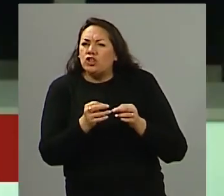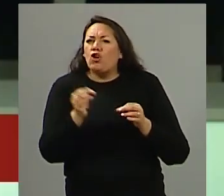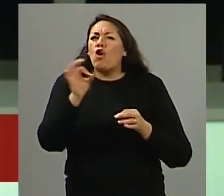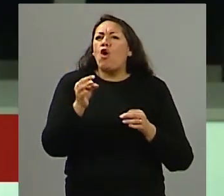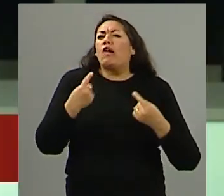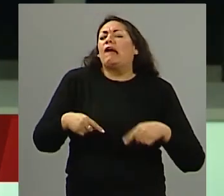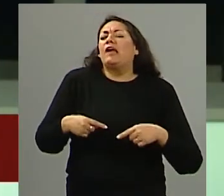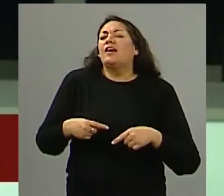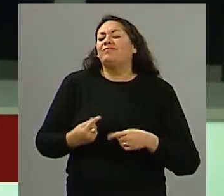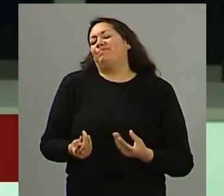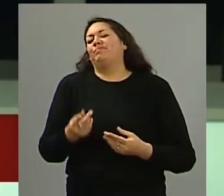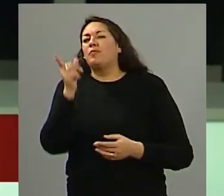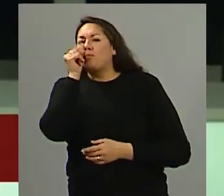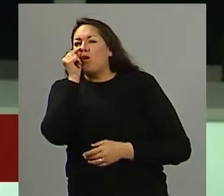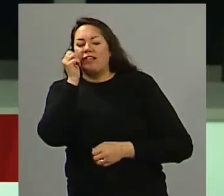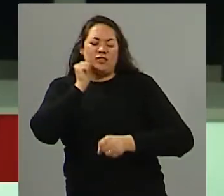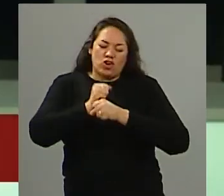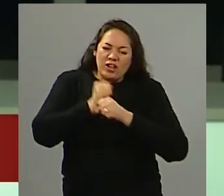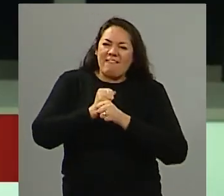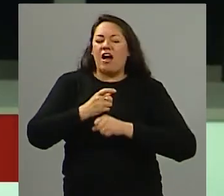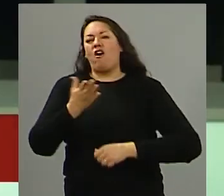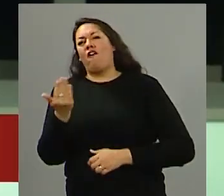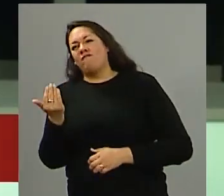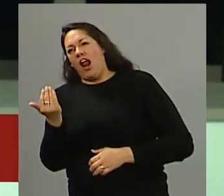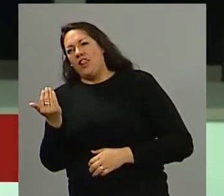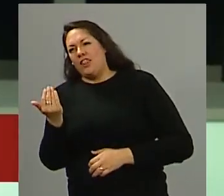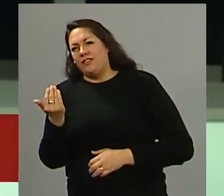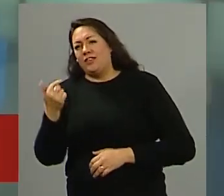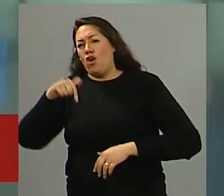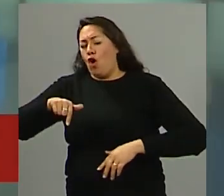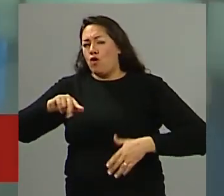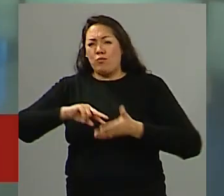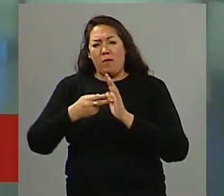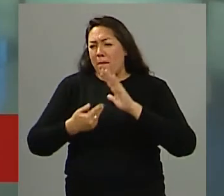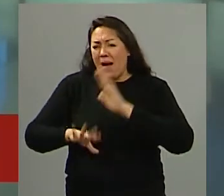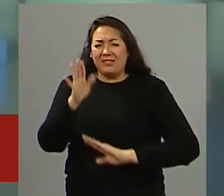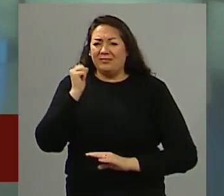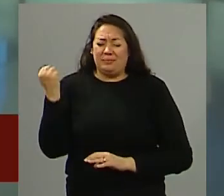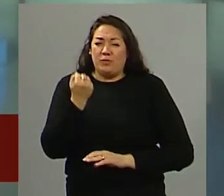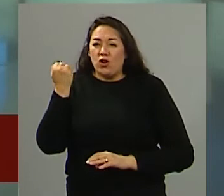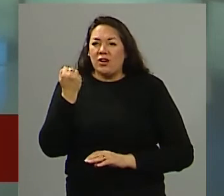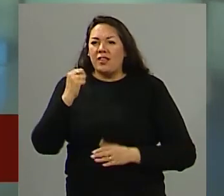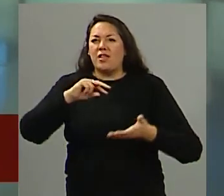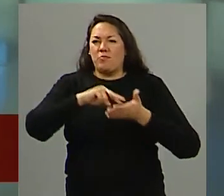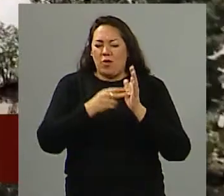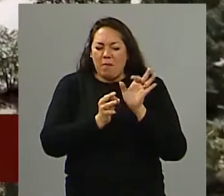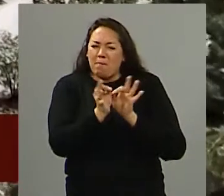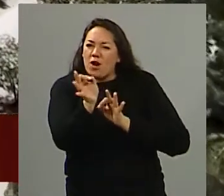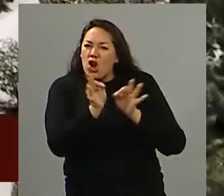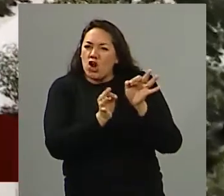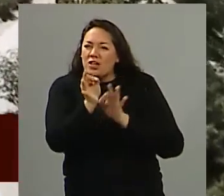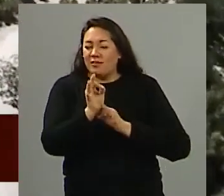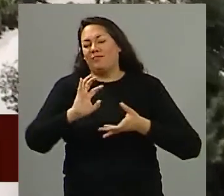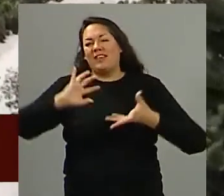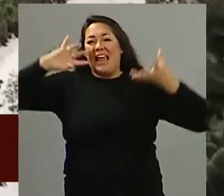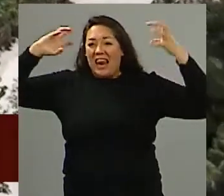voluntad política trabajo y voluntad política yo creo que lo que hoy afecta fundamentalmente a todos los problemas que trae aparejado las condiciones